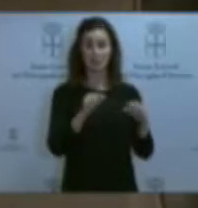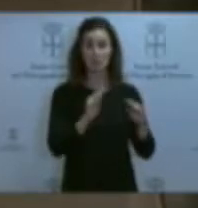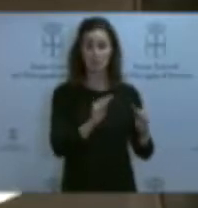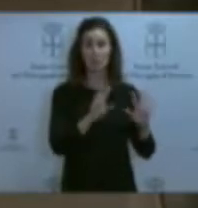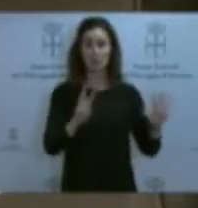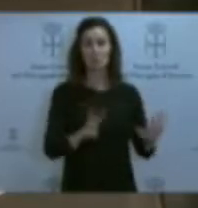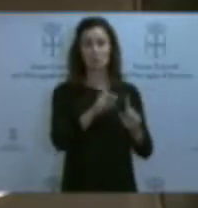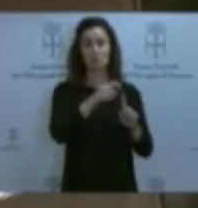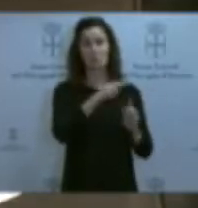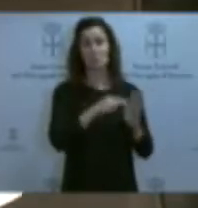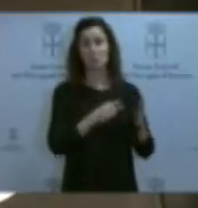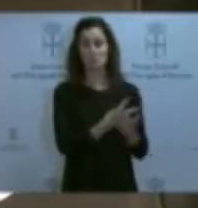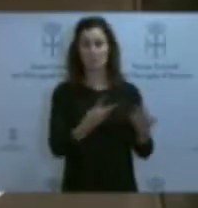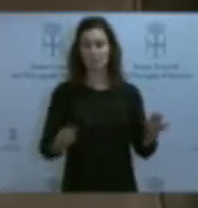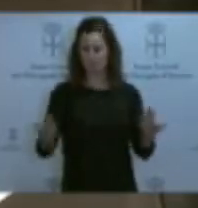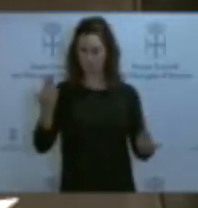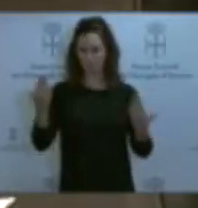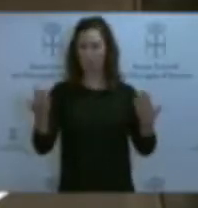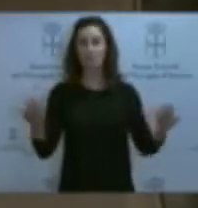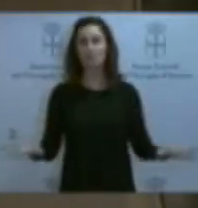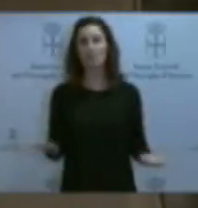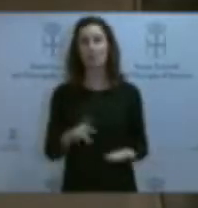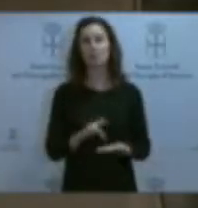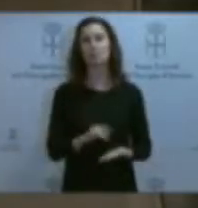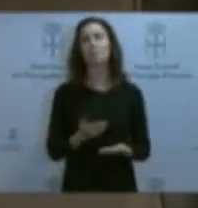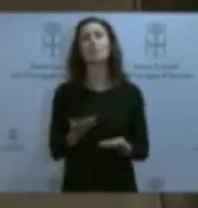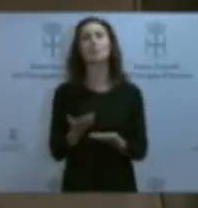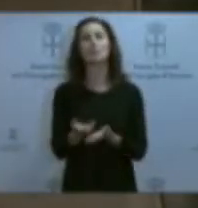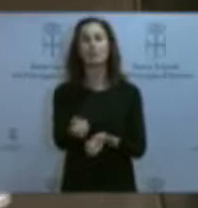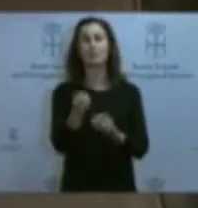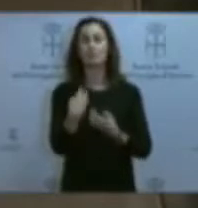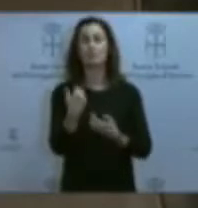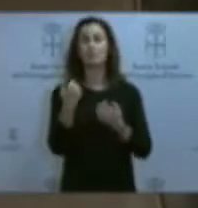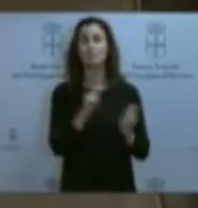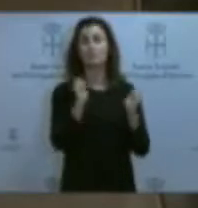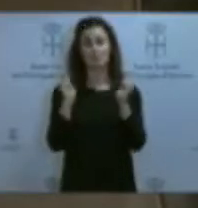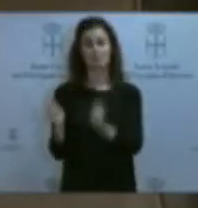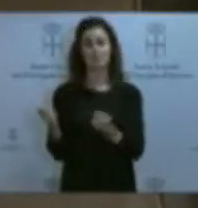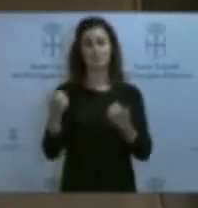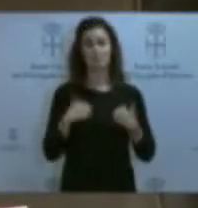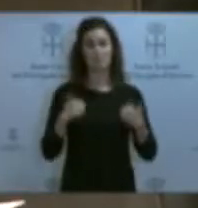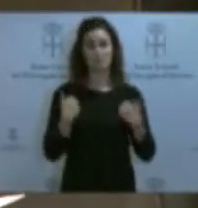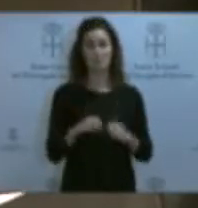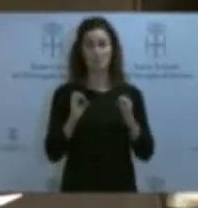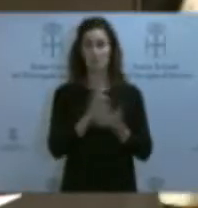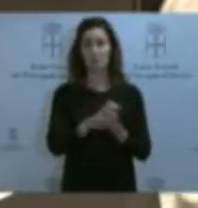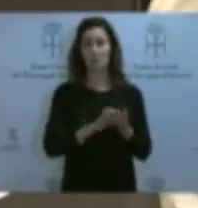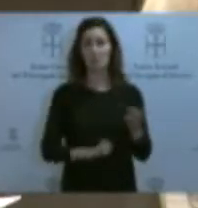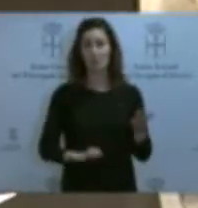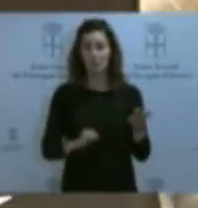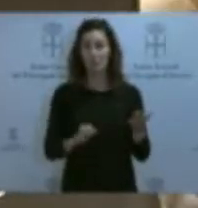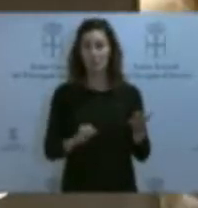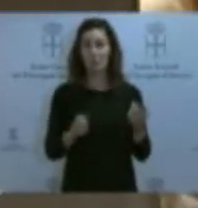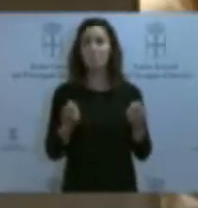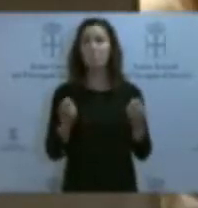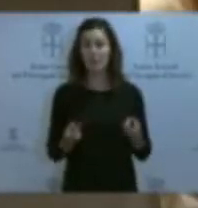2017. Es decir, para cuando ustedes piden el informe, la licitación ya estaba adjudicada, se construye un informe ad hoc. Pero es